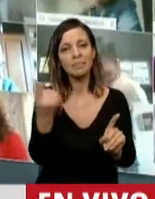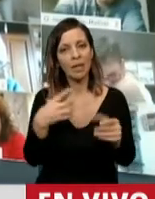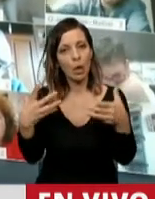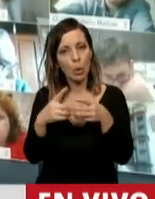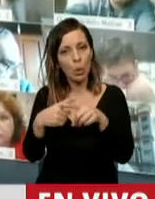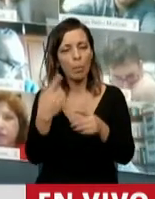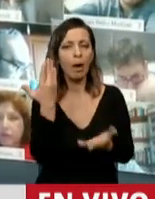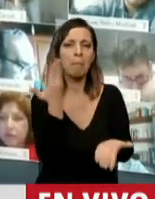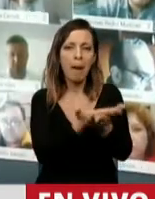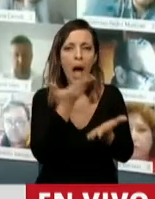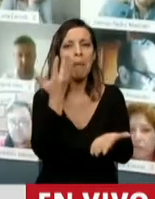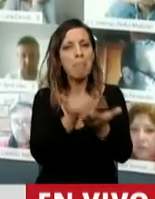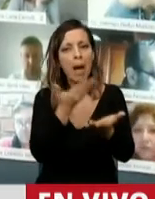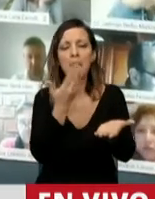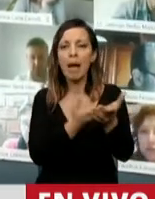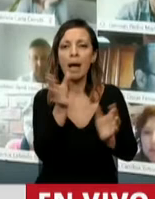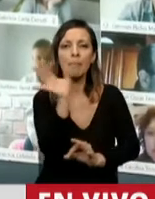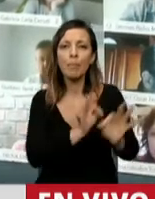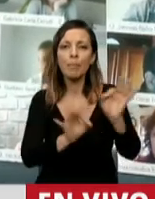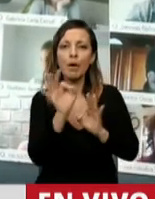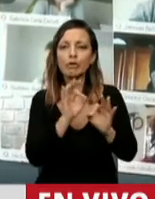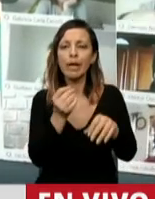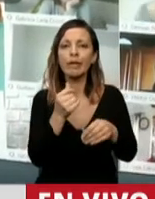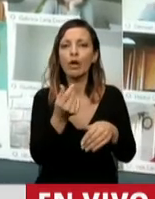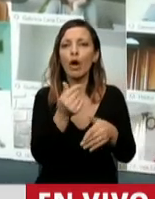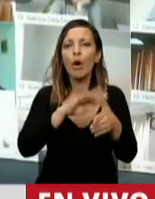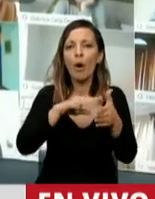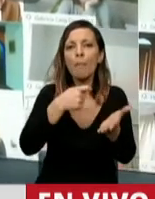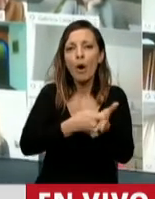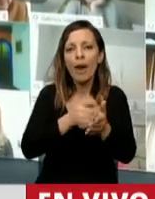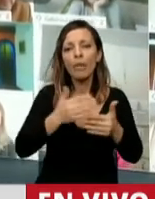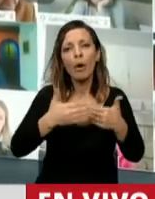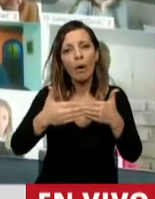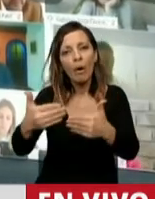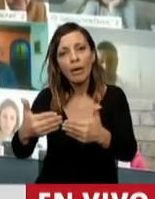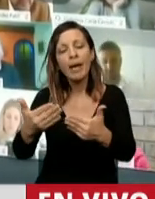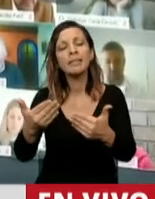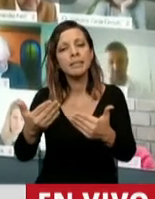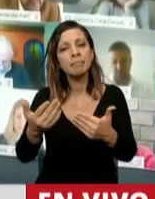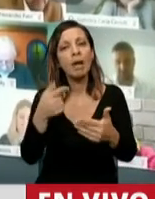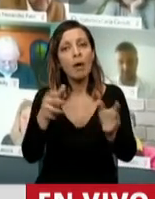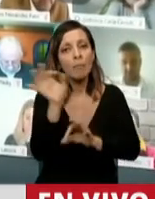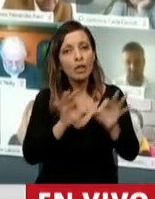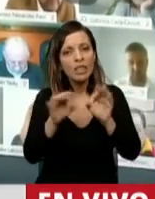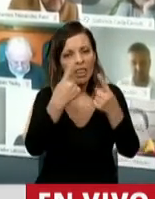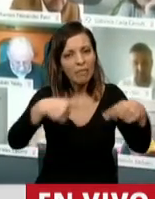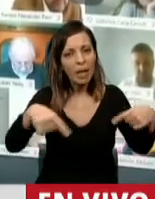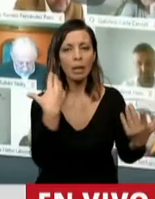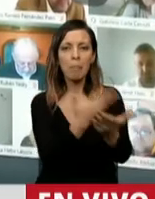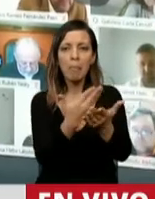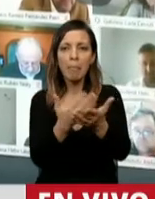proyectos de moratoria, en donde en esos distintos proyectos se buscaba